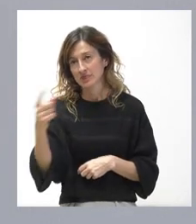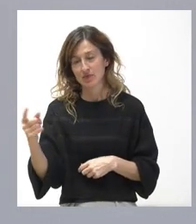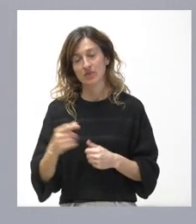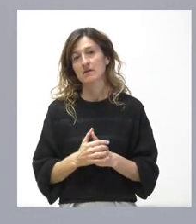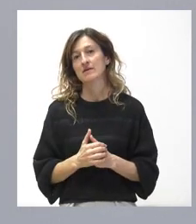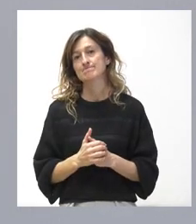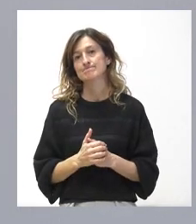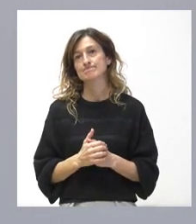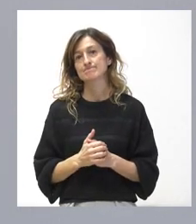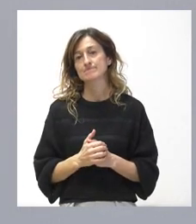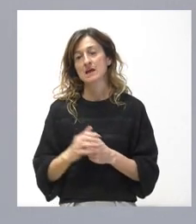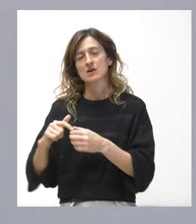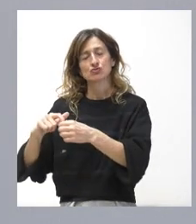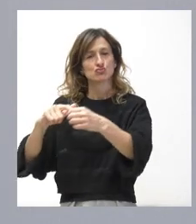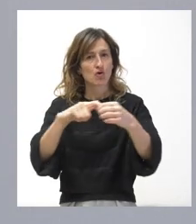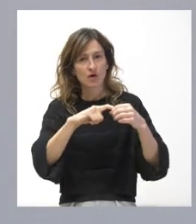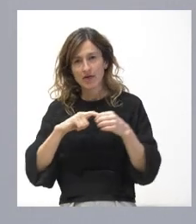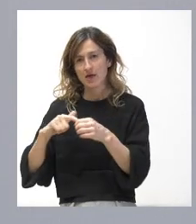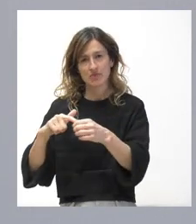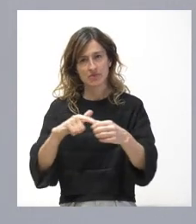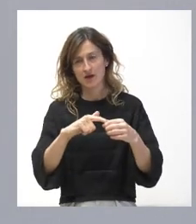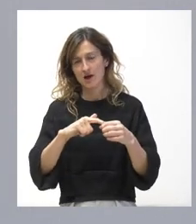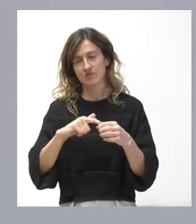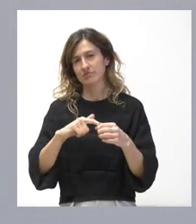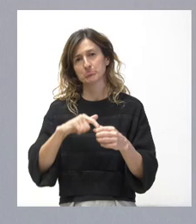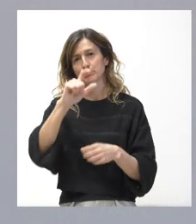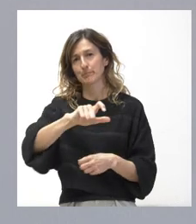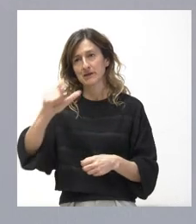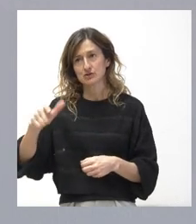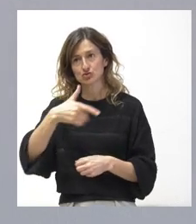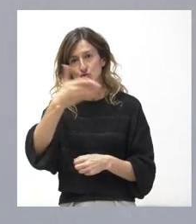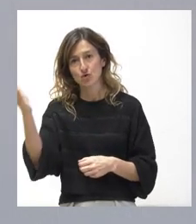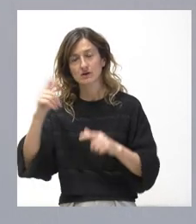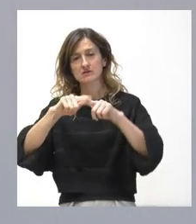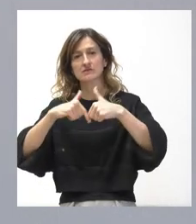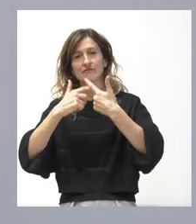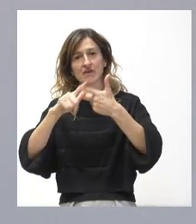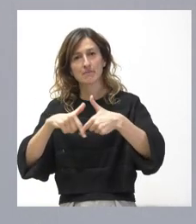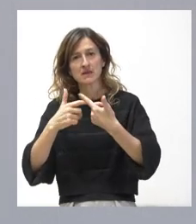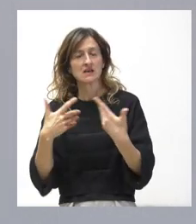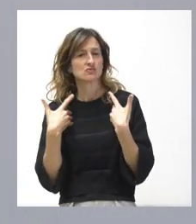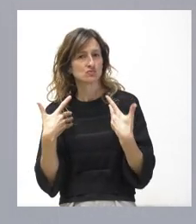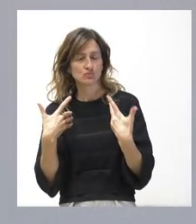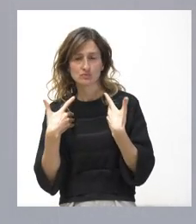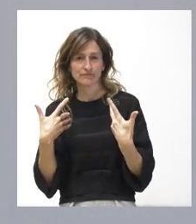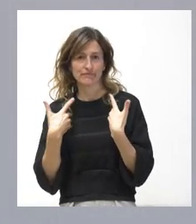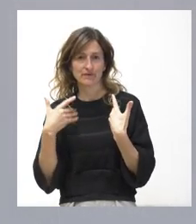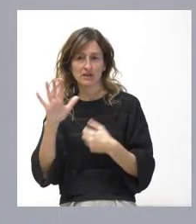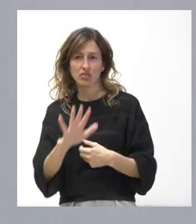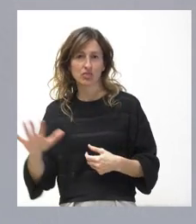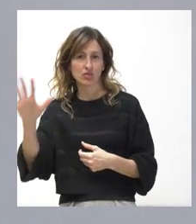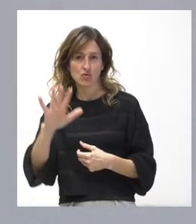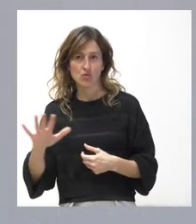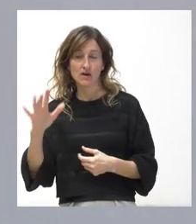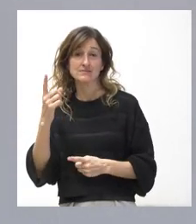solidaridad hacia las personas y hacia las familias que han sufrido, en algunos casos,